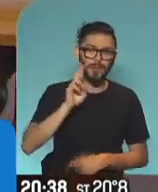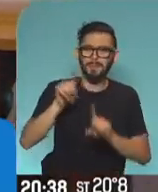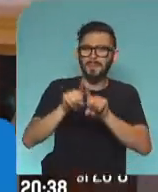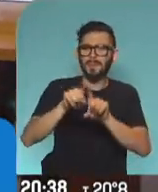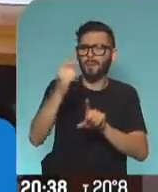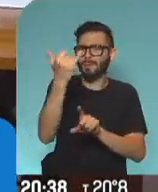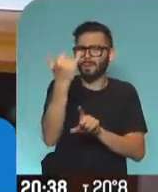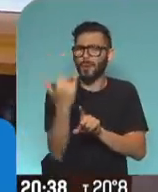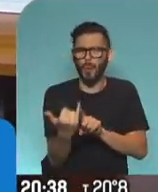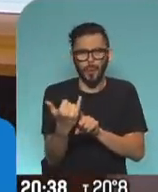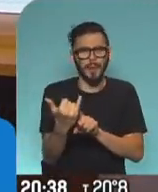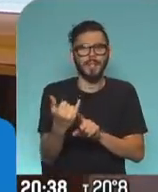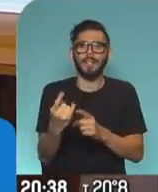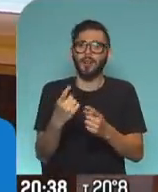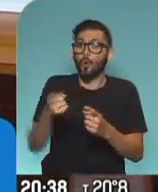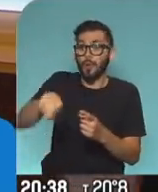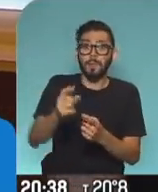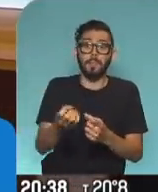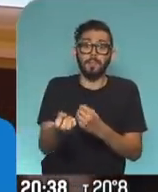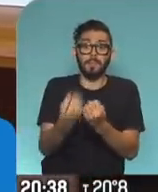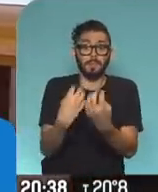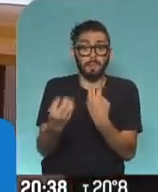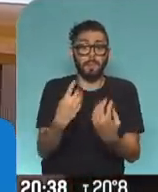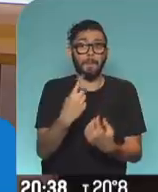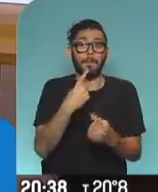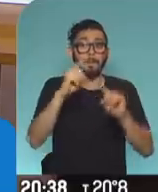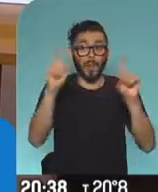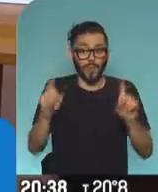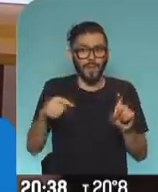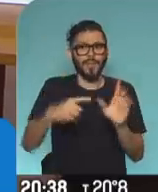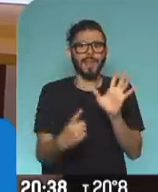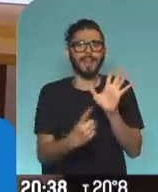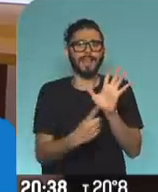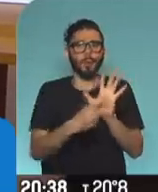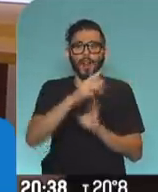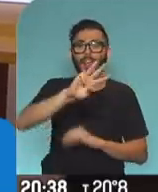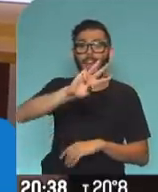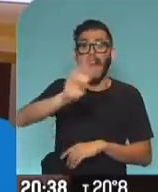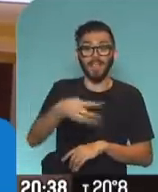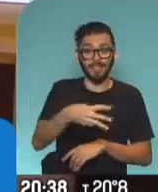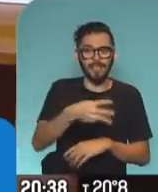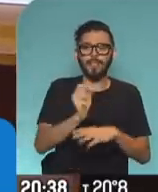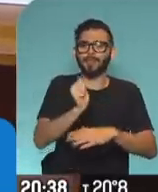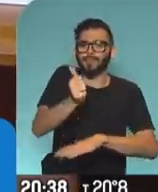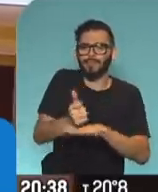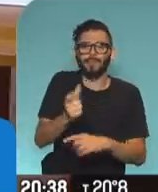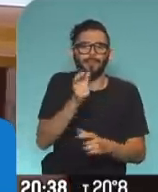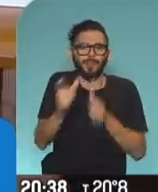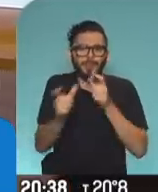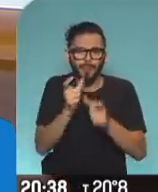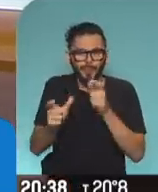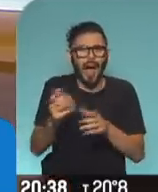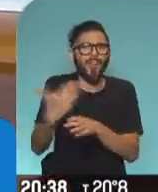hacen llegar las consultas, las preguntas, el titular de ANSES aquí, en vivo, las empieza a responder. Antes siempre hacemos un par